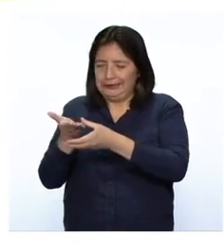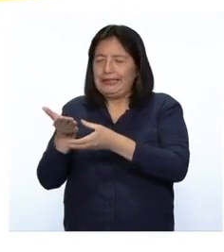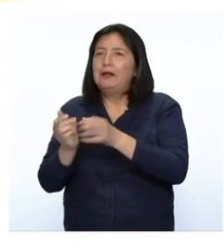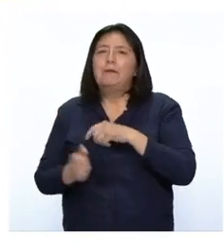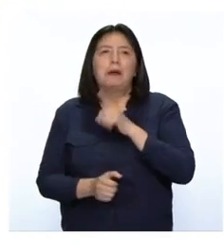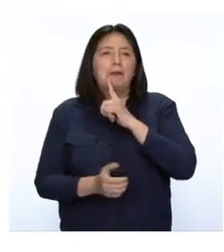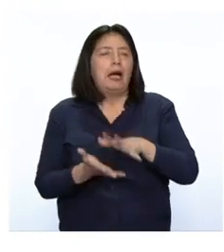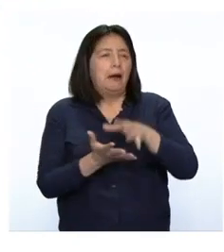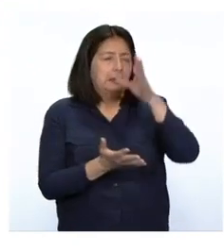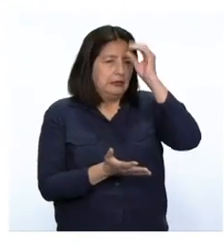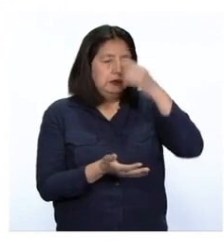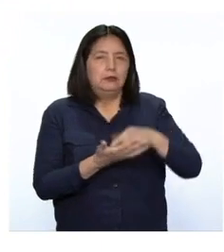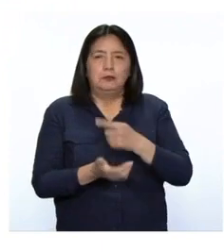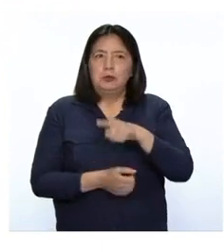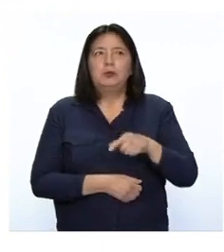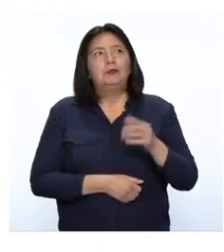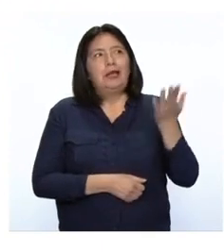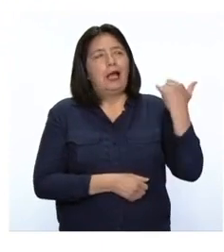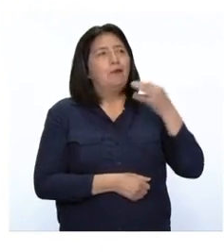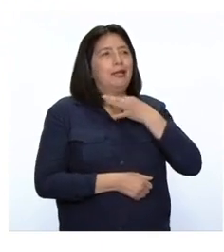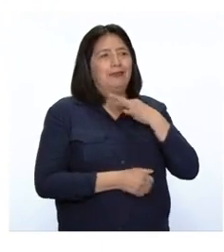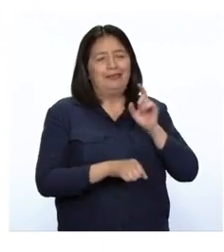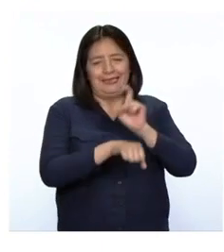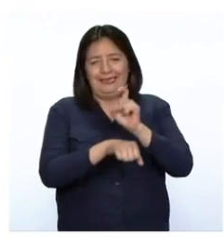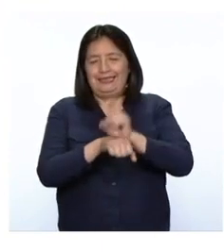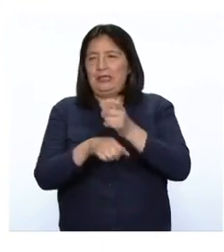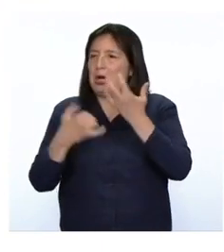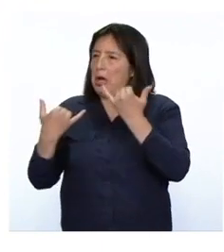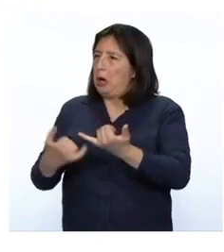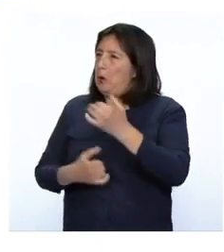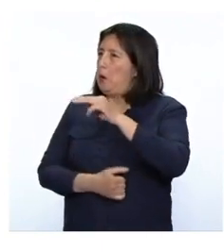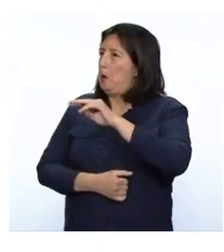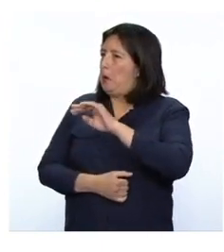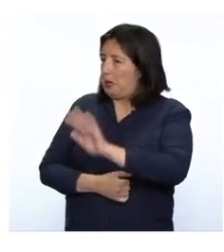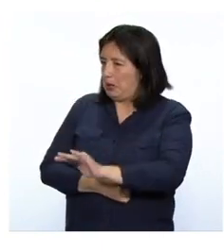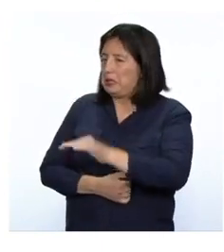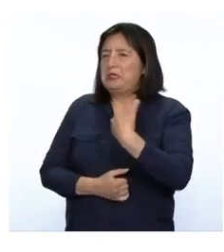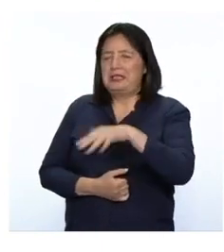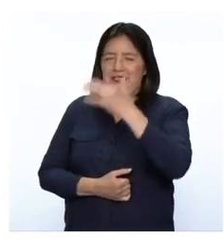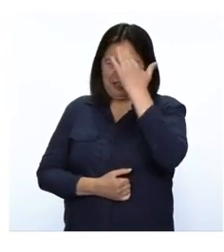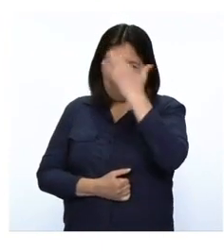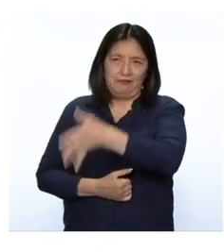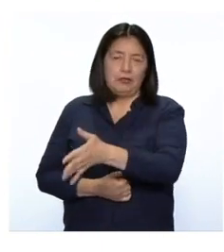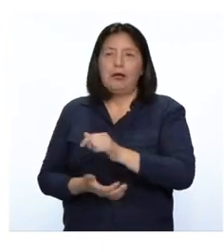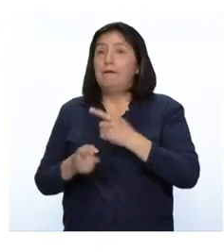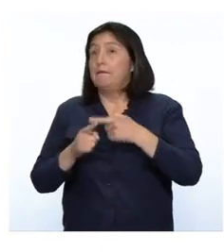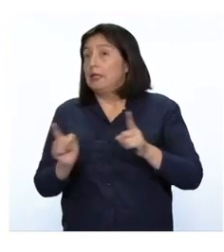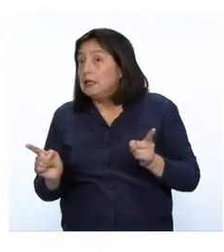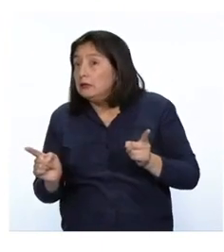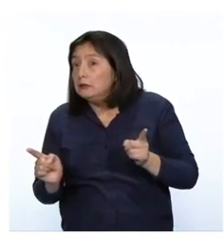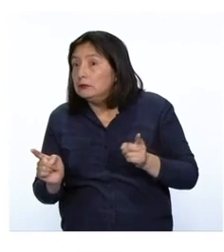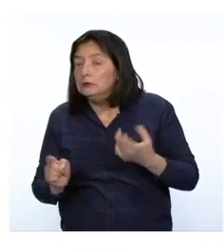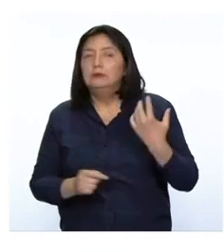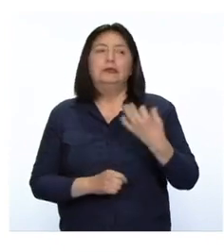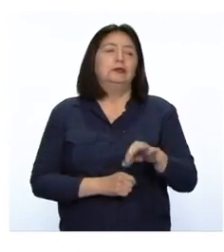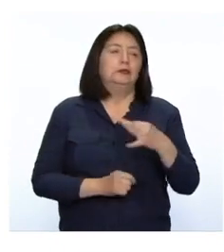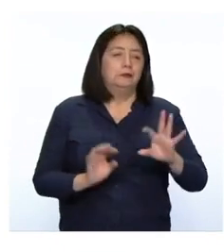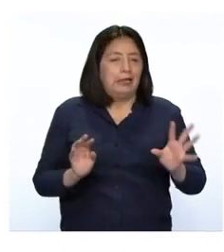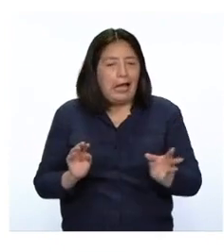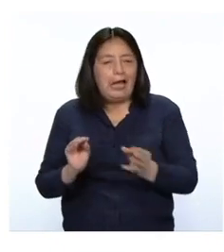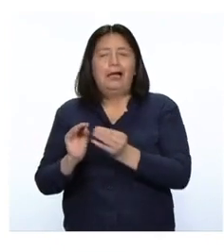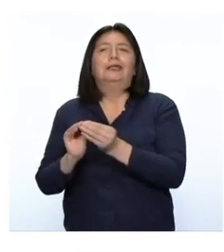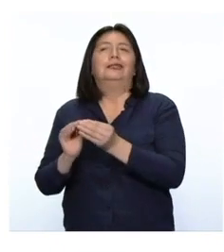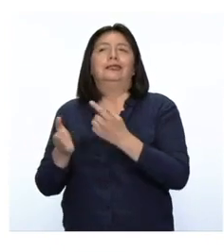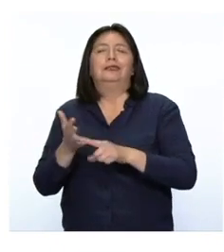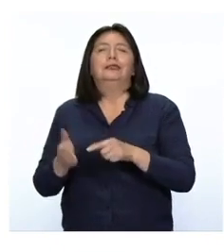prepararlo porque sus padres le enseñaron y ahora Marta también sabe cómo hacer este plato. Sin embargo, siempre agregan un